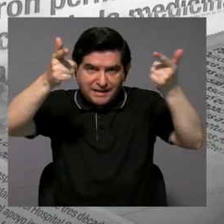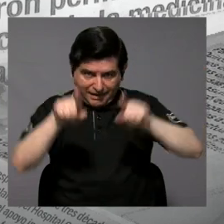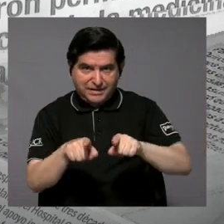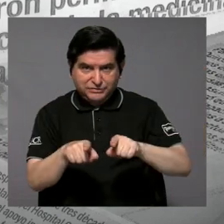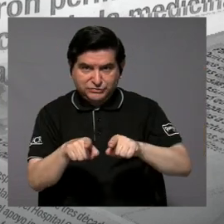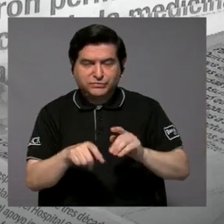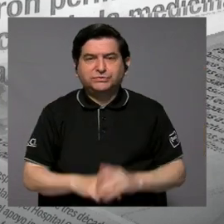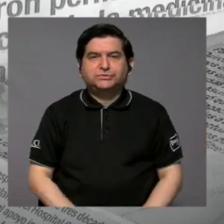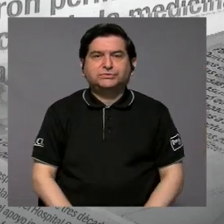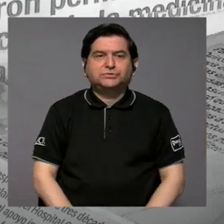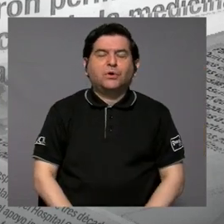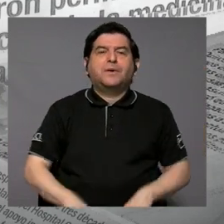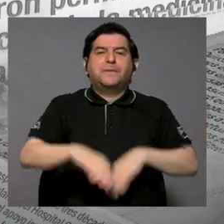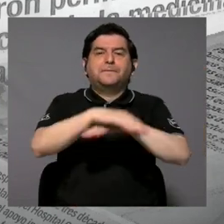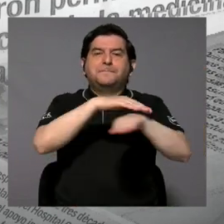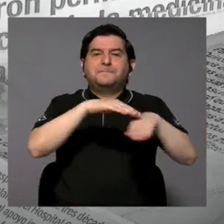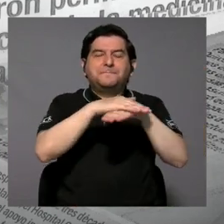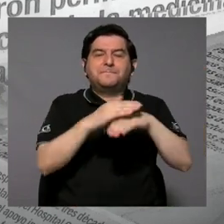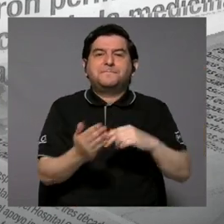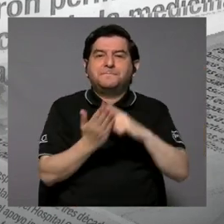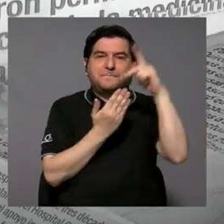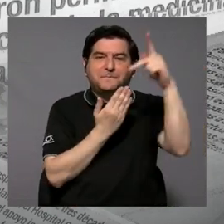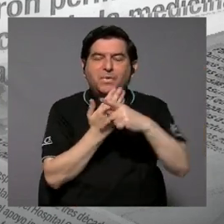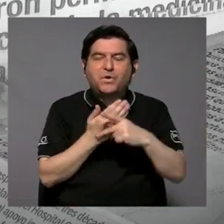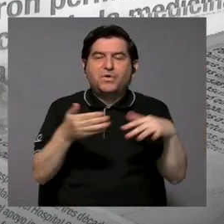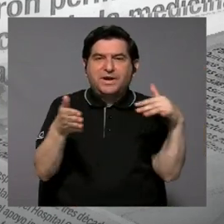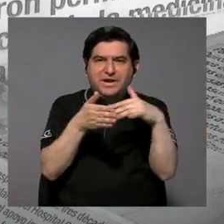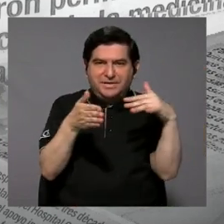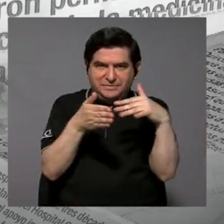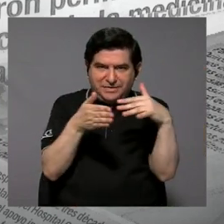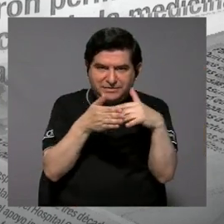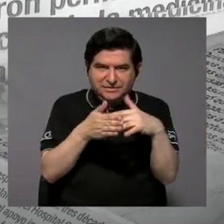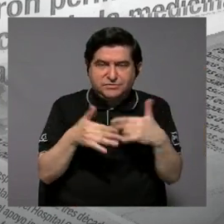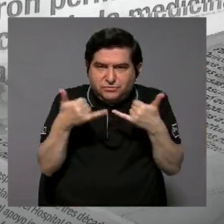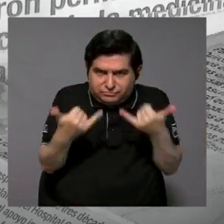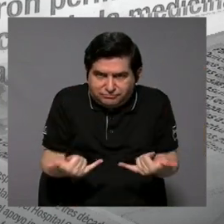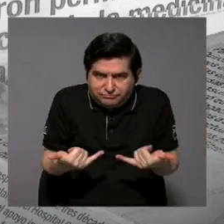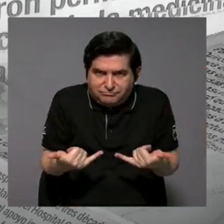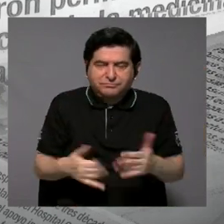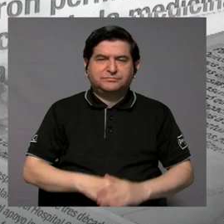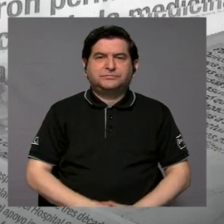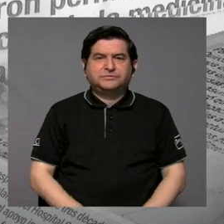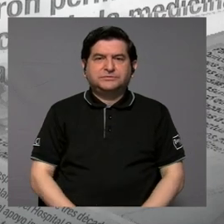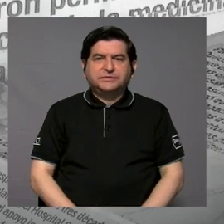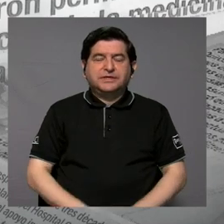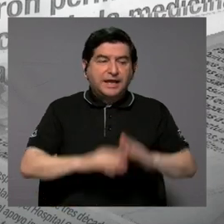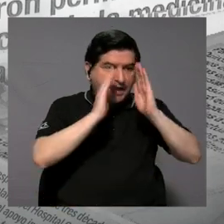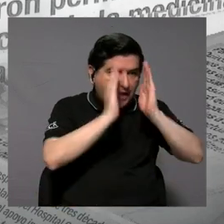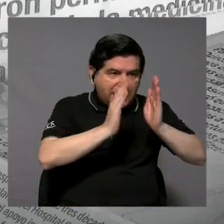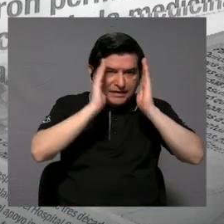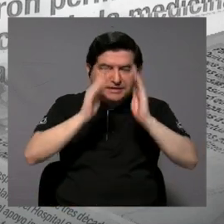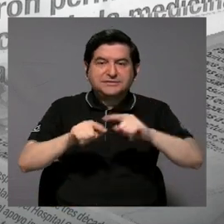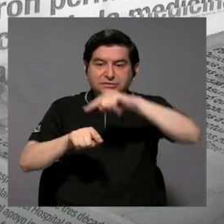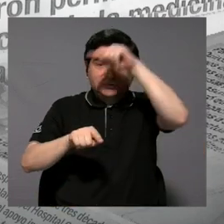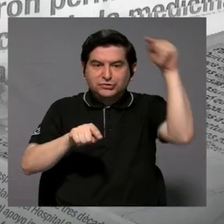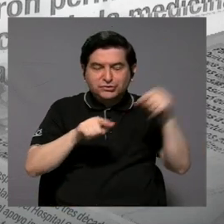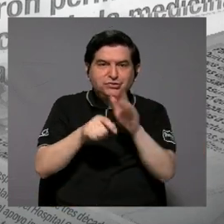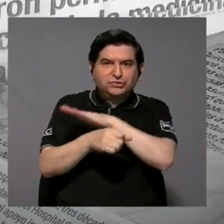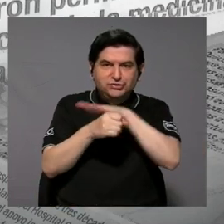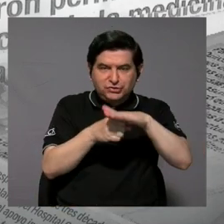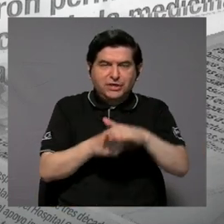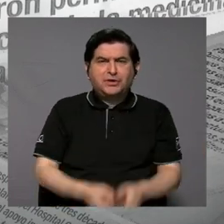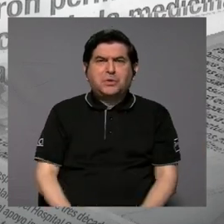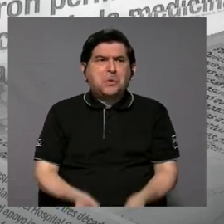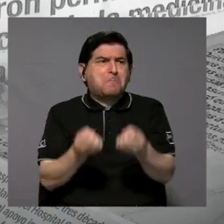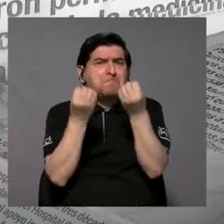debe estar basado en los programas de estudio vigentes, que se están abarcando ciclos enteros, es una